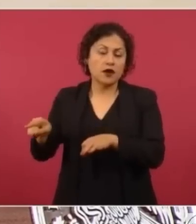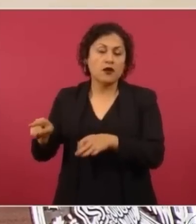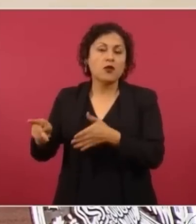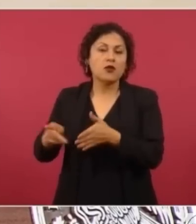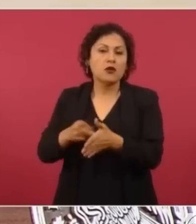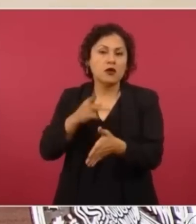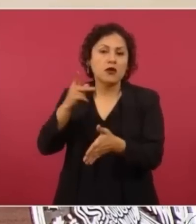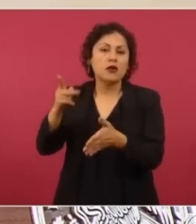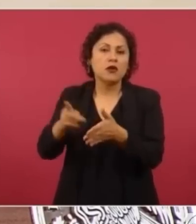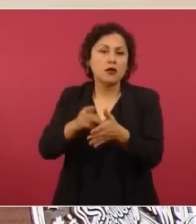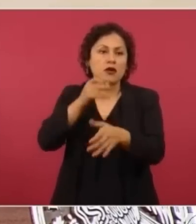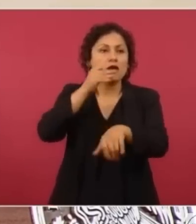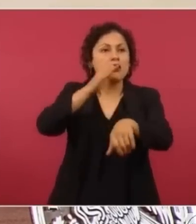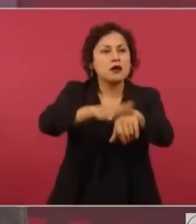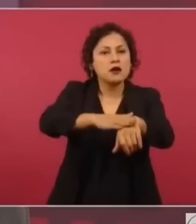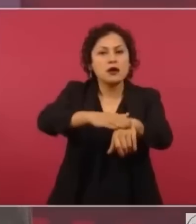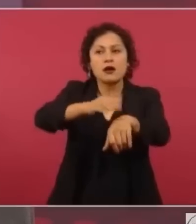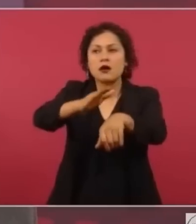conciencia.